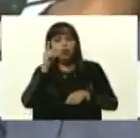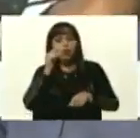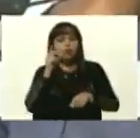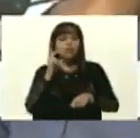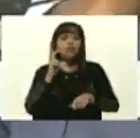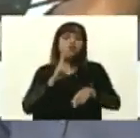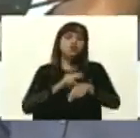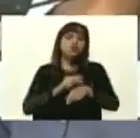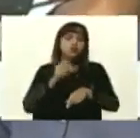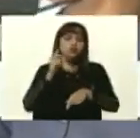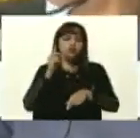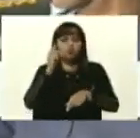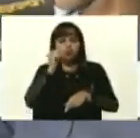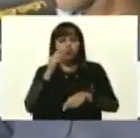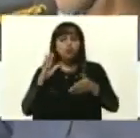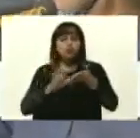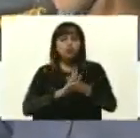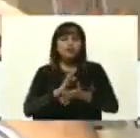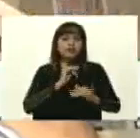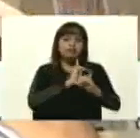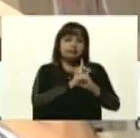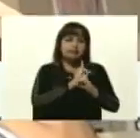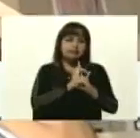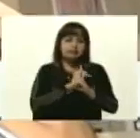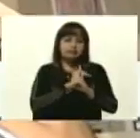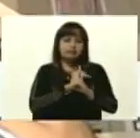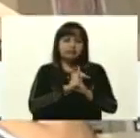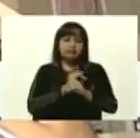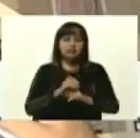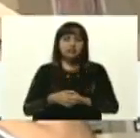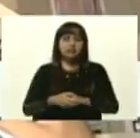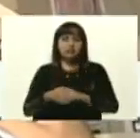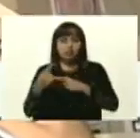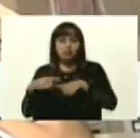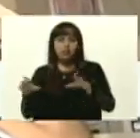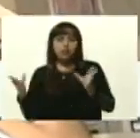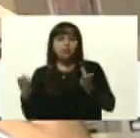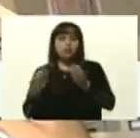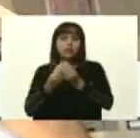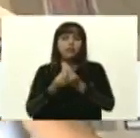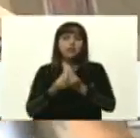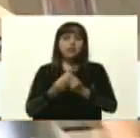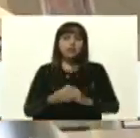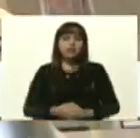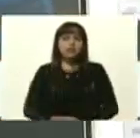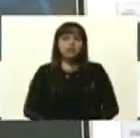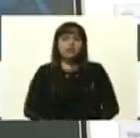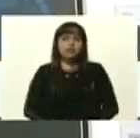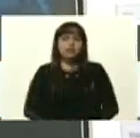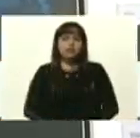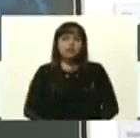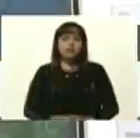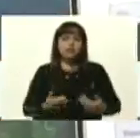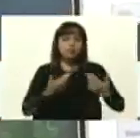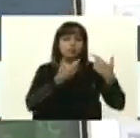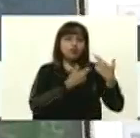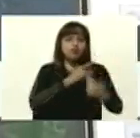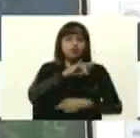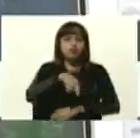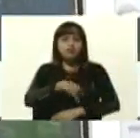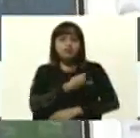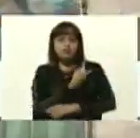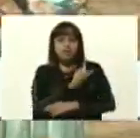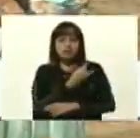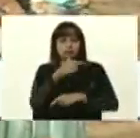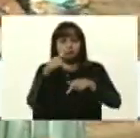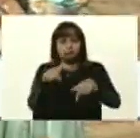ingeniería electrónica, compañero Miguel Caraballo, y también nos acompaña el doctor José Ángel Torrealba, rector de la Universidad Rómulo Gallego.